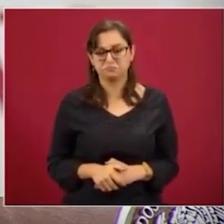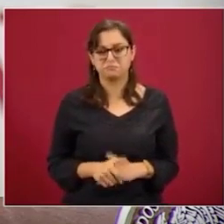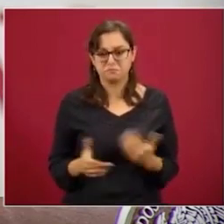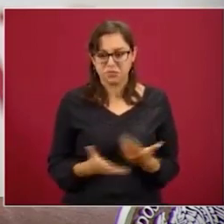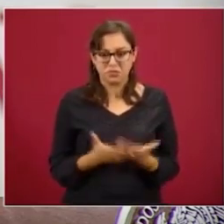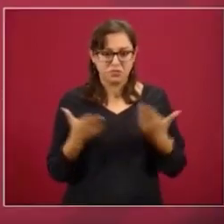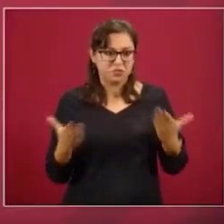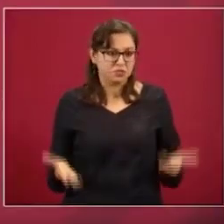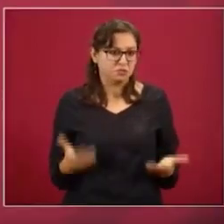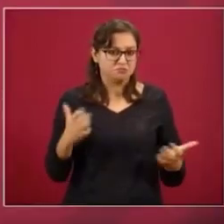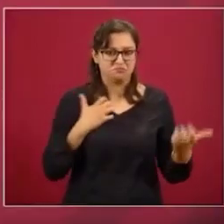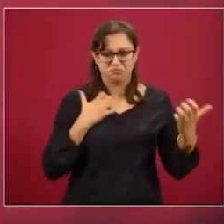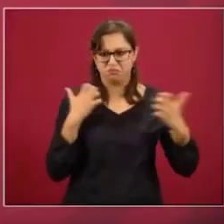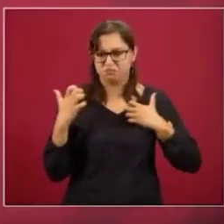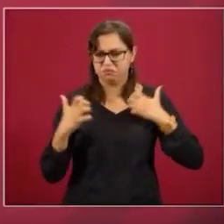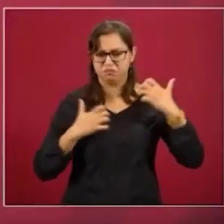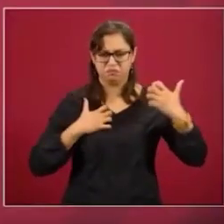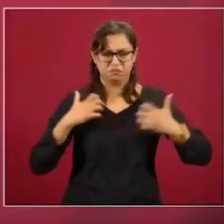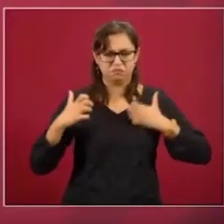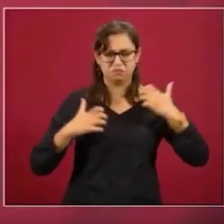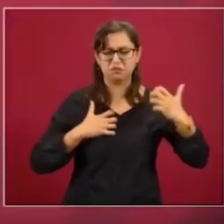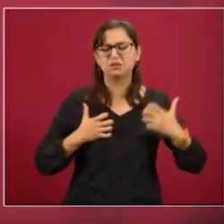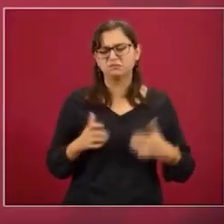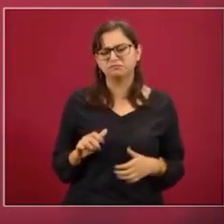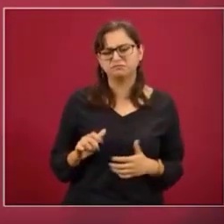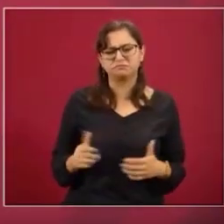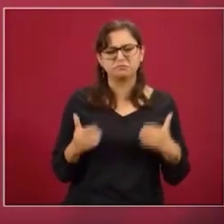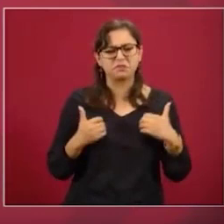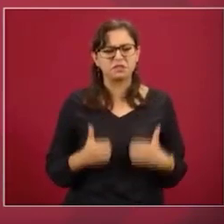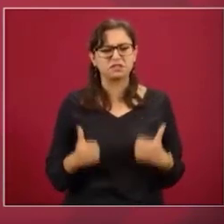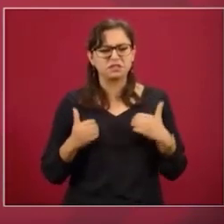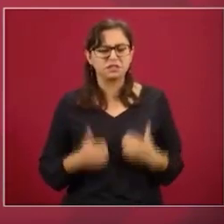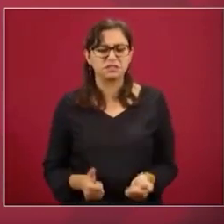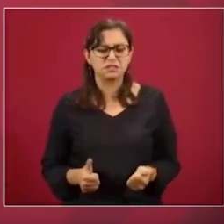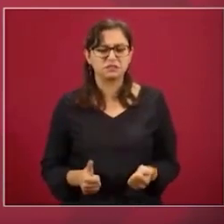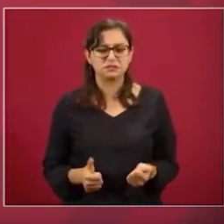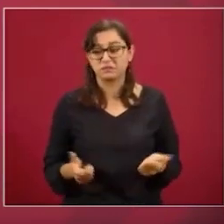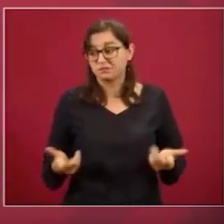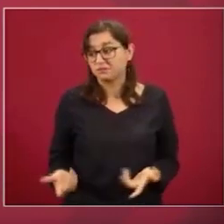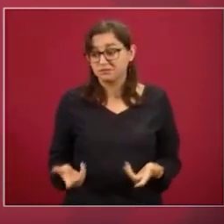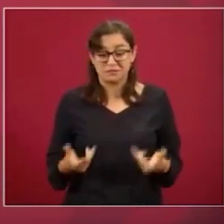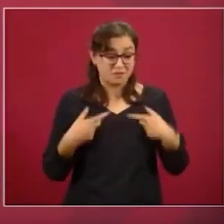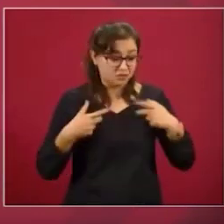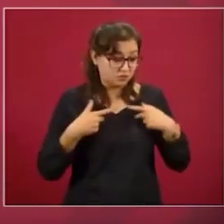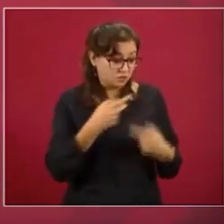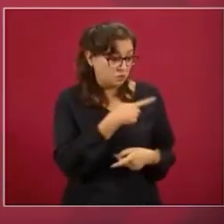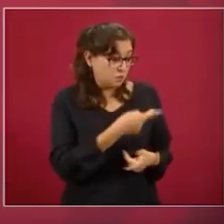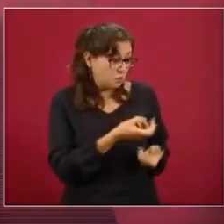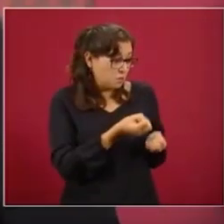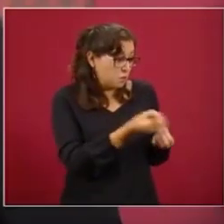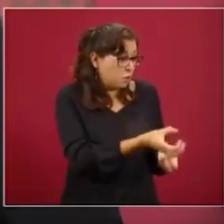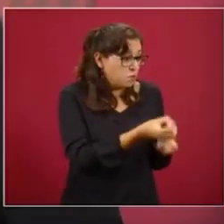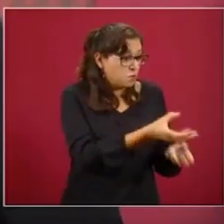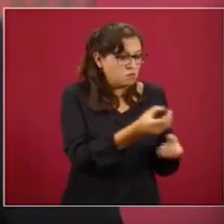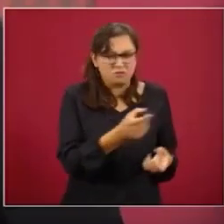Por eso, ayudar a los pobres es para ellos comunismo.